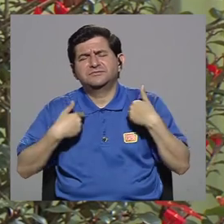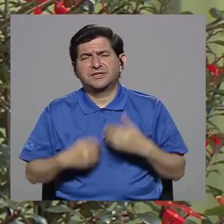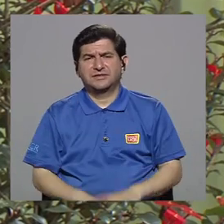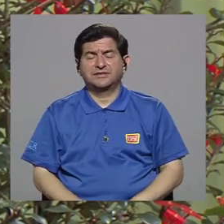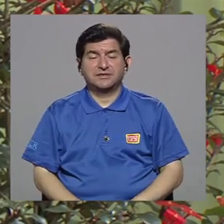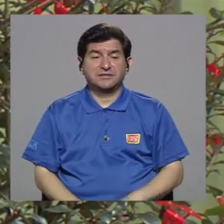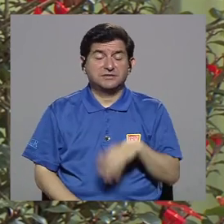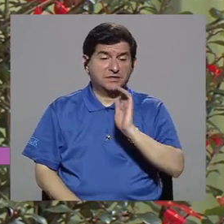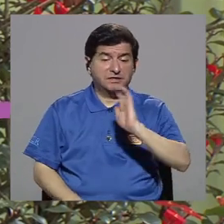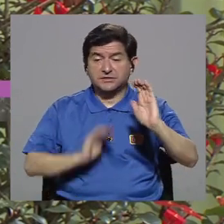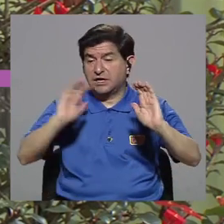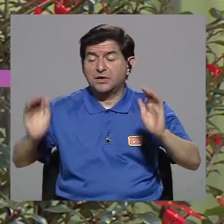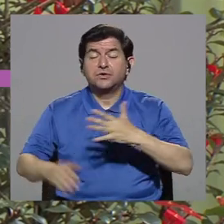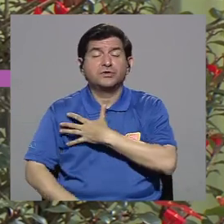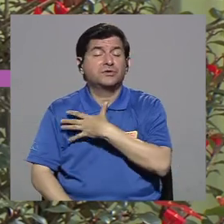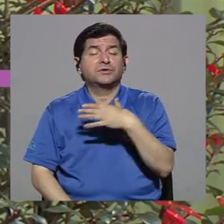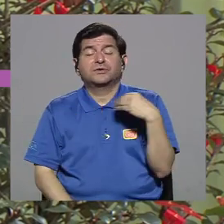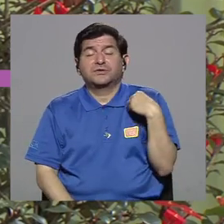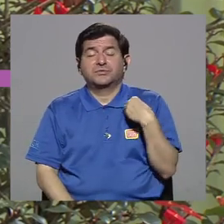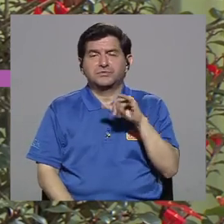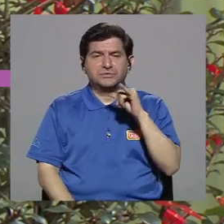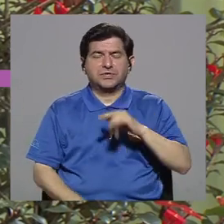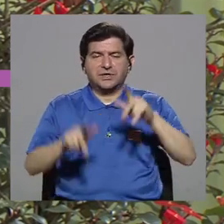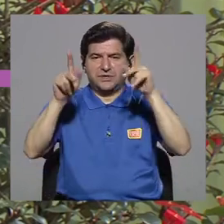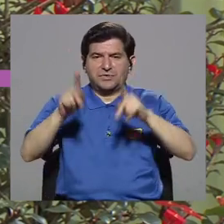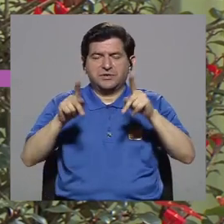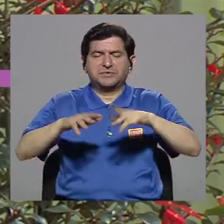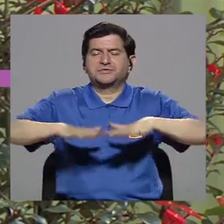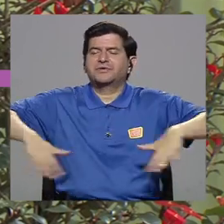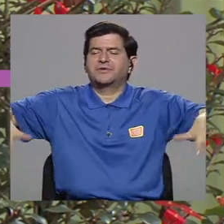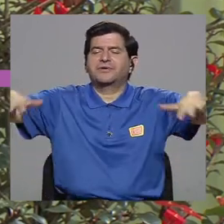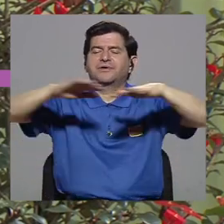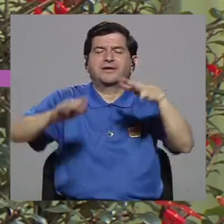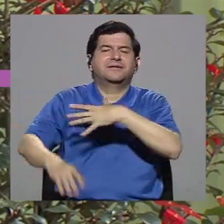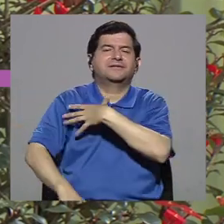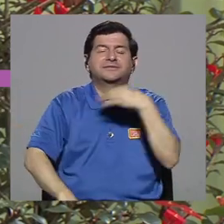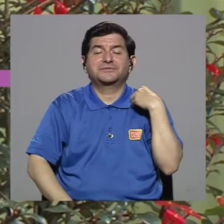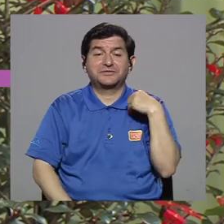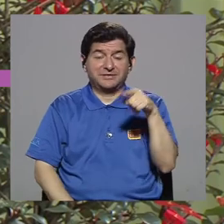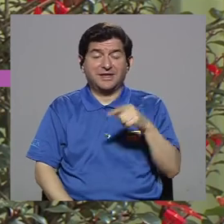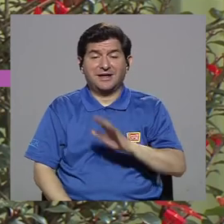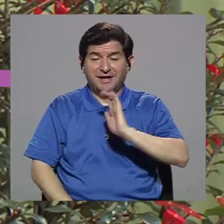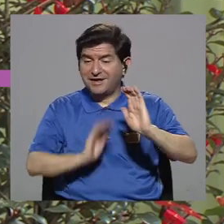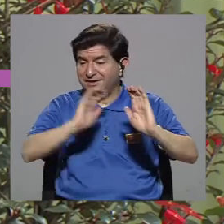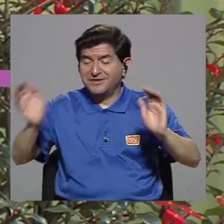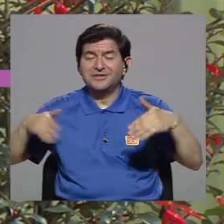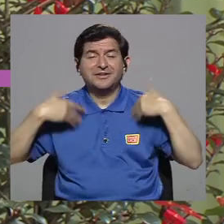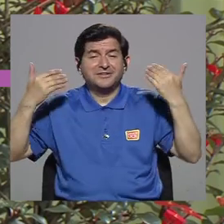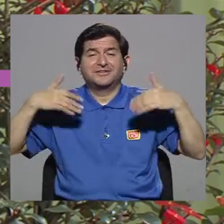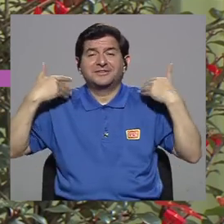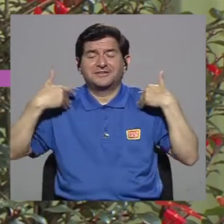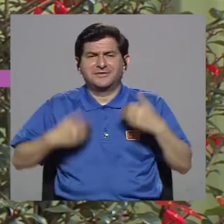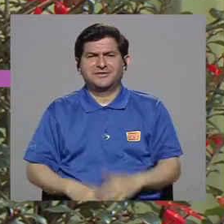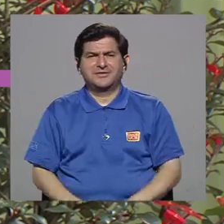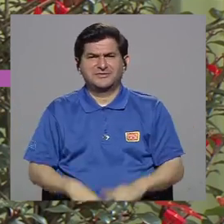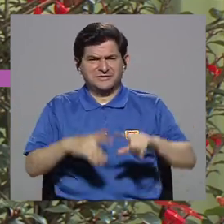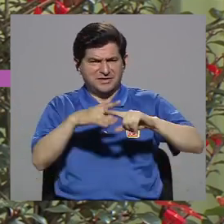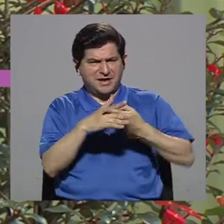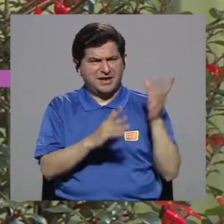a la gente le encanta el campo. Estuvieron felices, notaron desde el principio que el sitio era muy limpio.